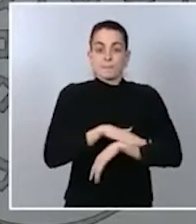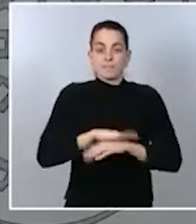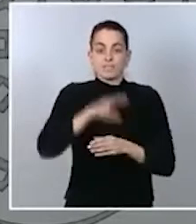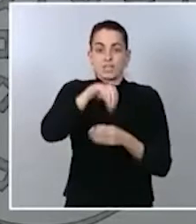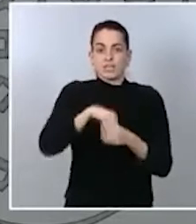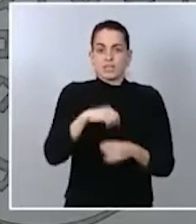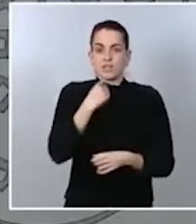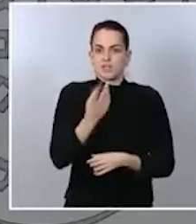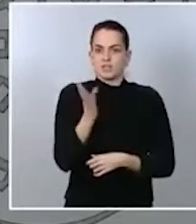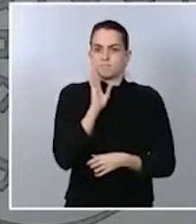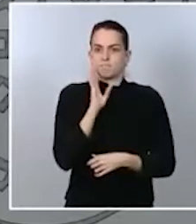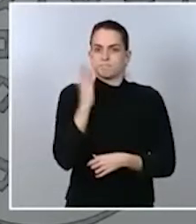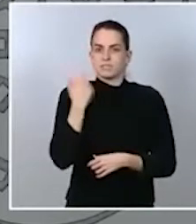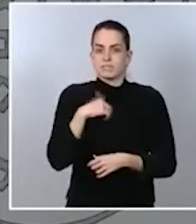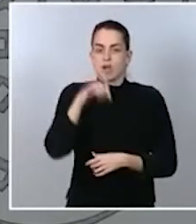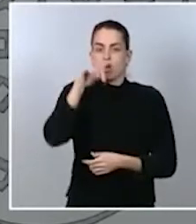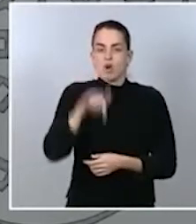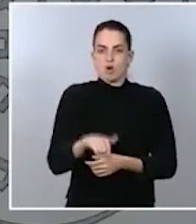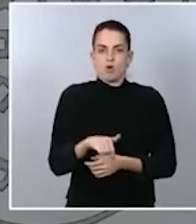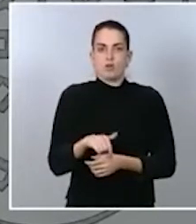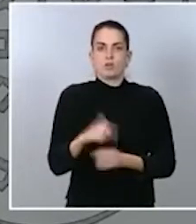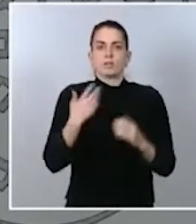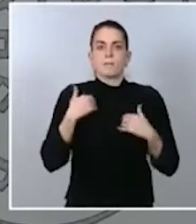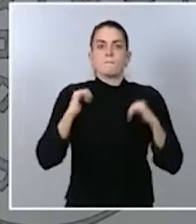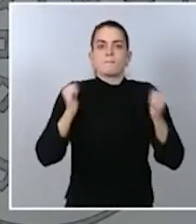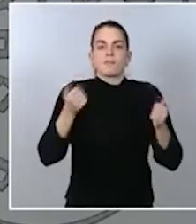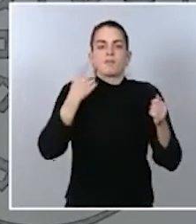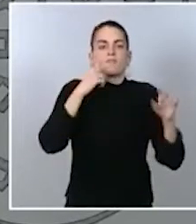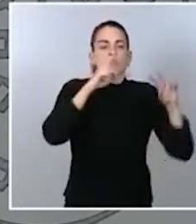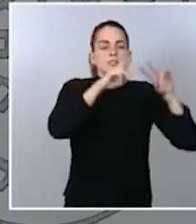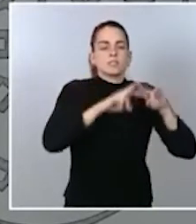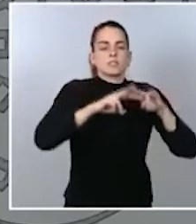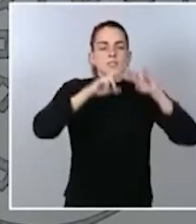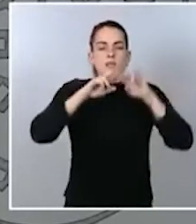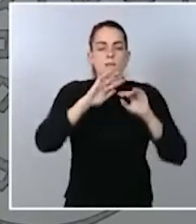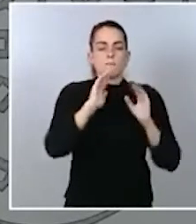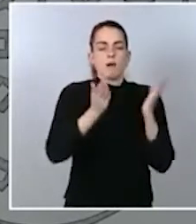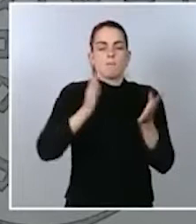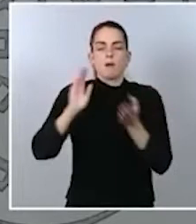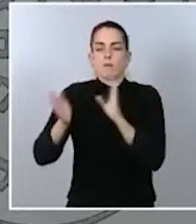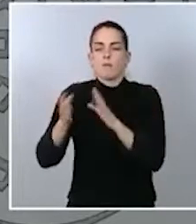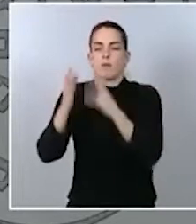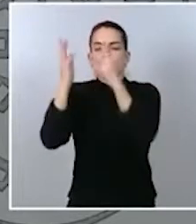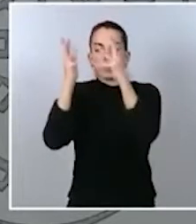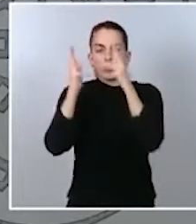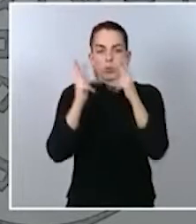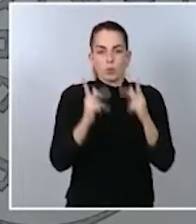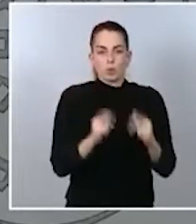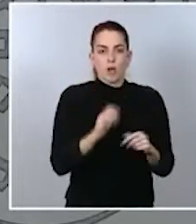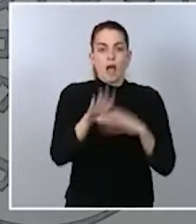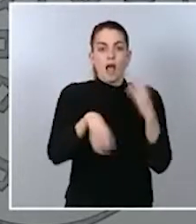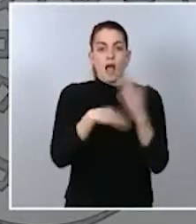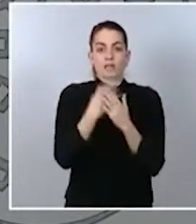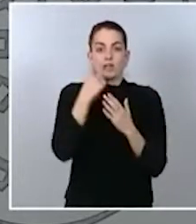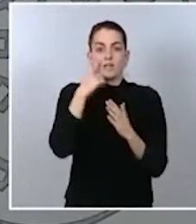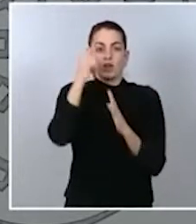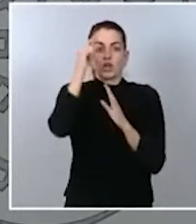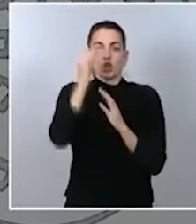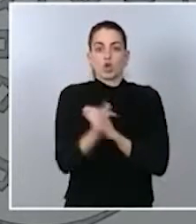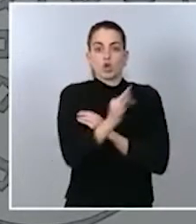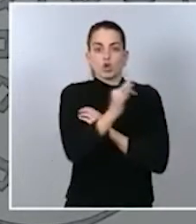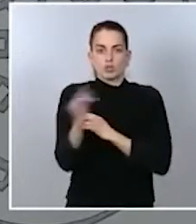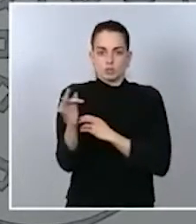en el día de hoy se han empezado la evaluación de los daños hasta completar la totalidad de los mismos, una vez que pase